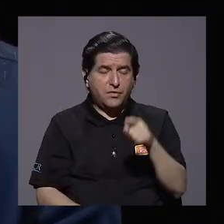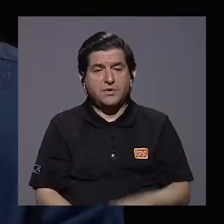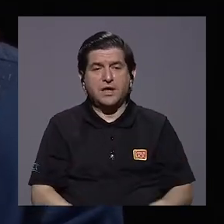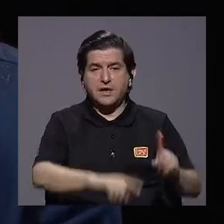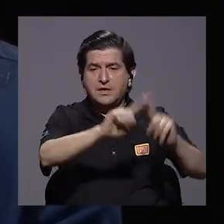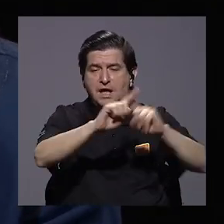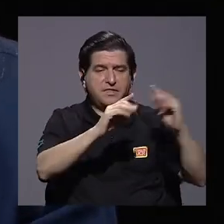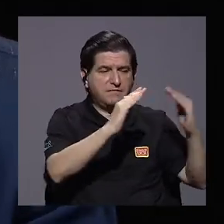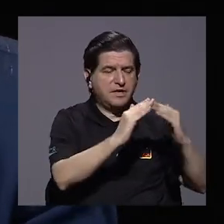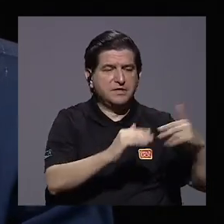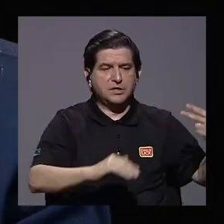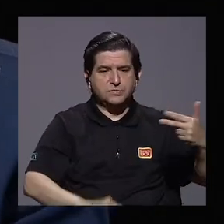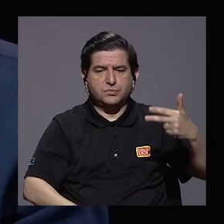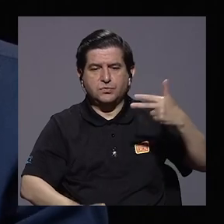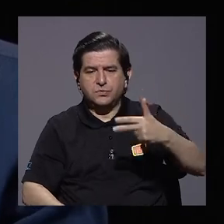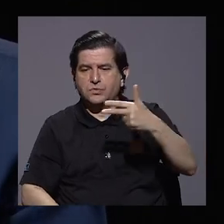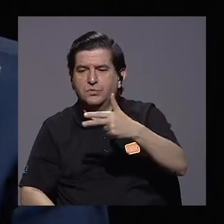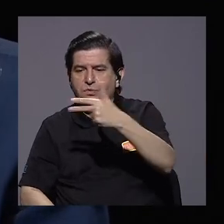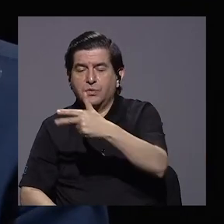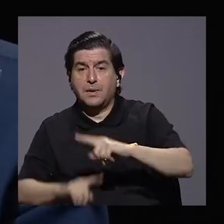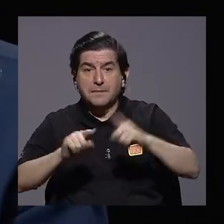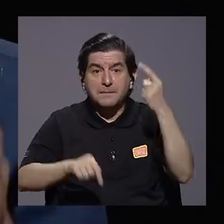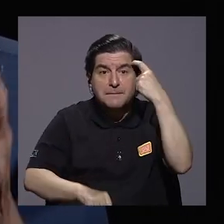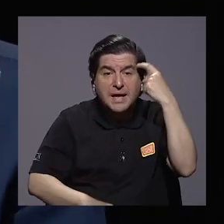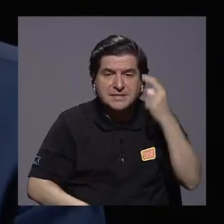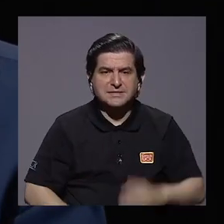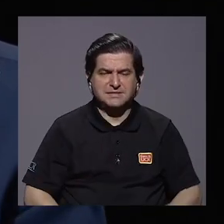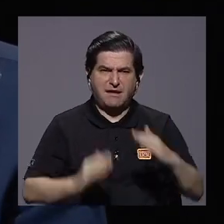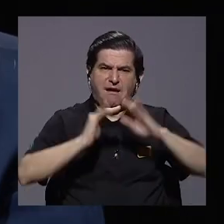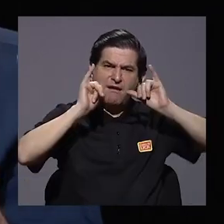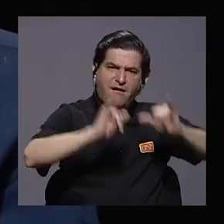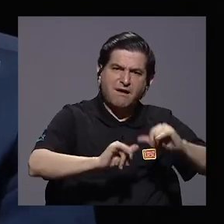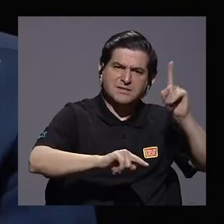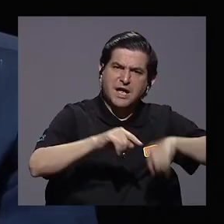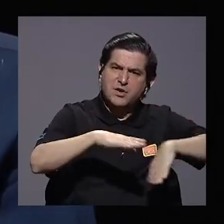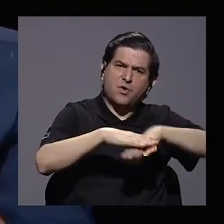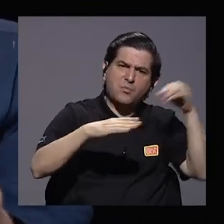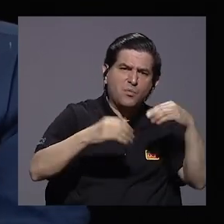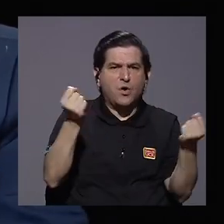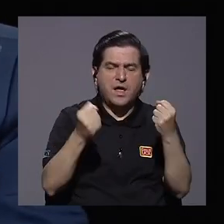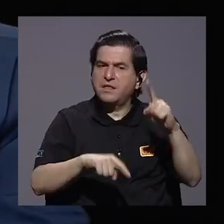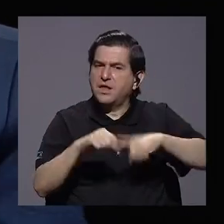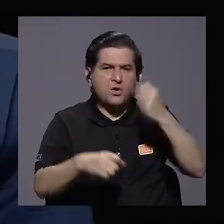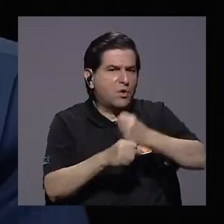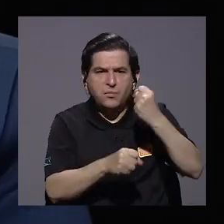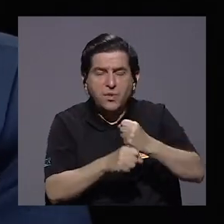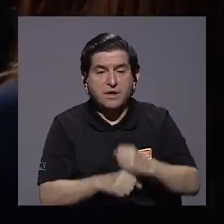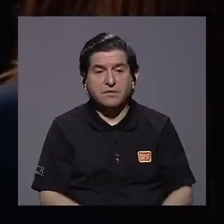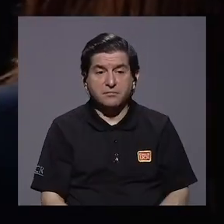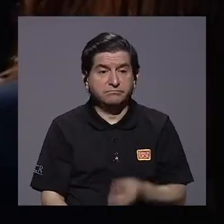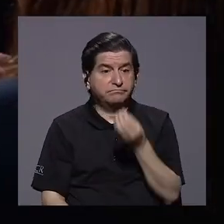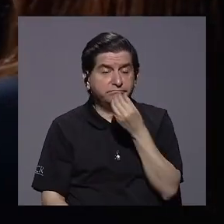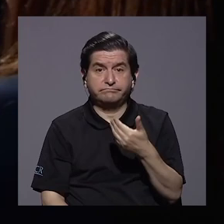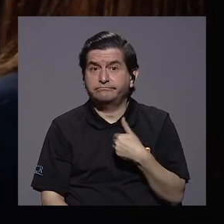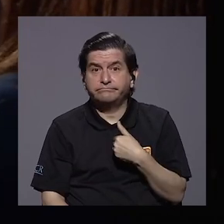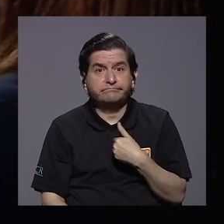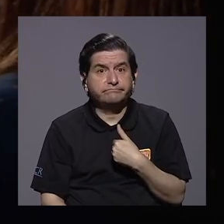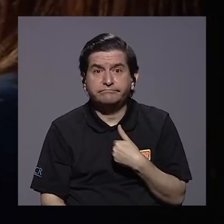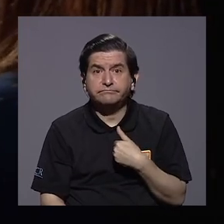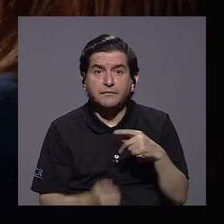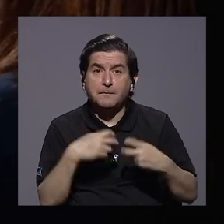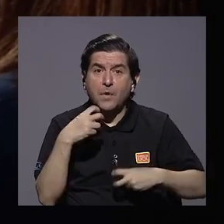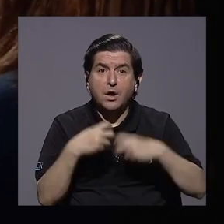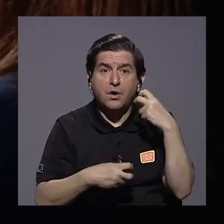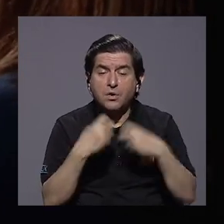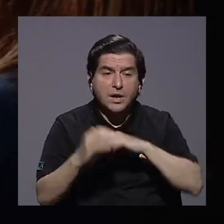las diferentes casas. Pero entonces imagínese, quédese en casa, no puede sacar el carro, no puede trabajar, no puede llevar comida. Entonces, el problema